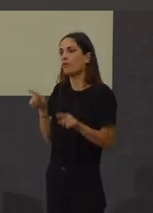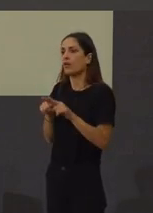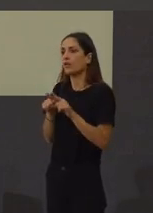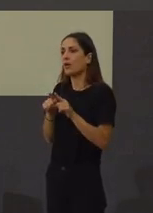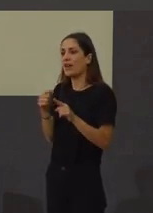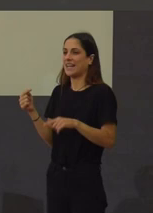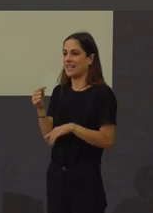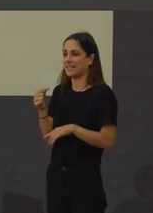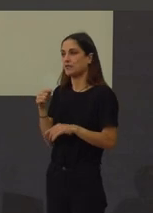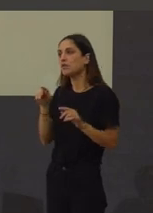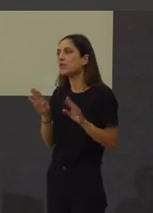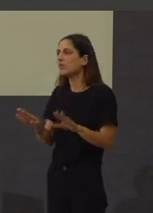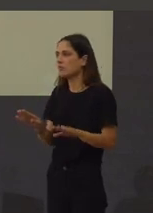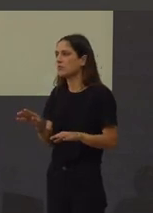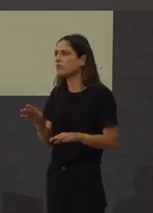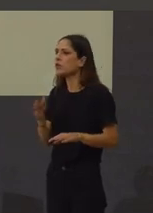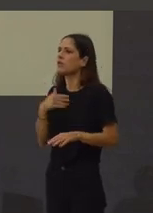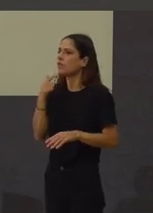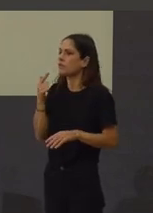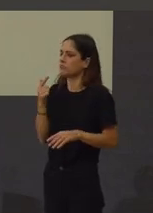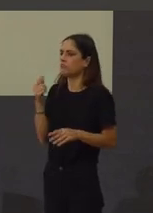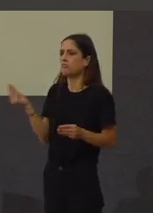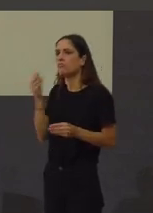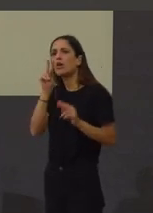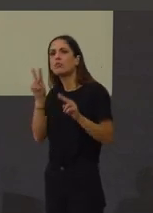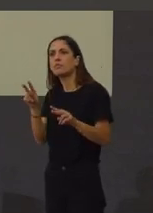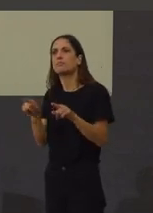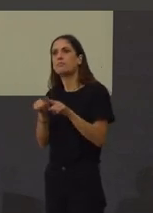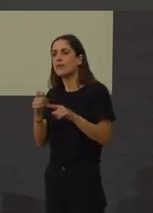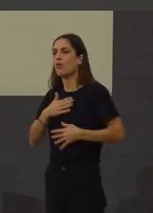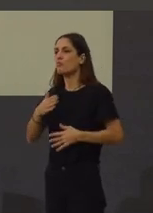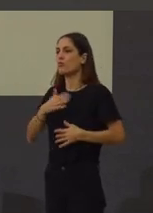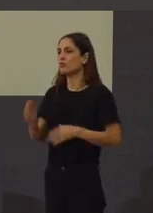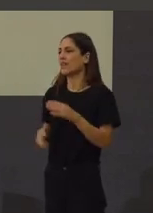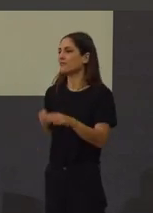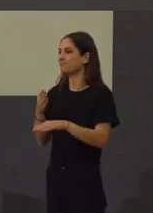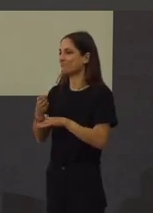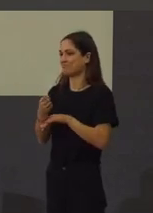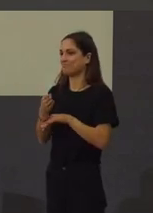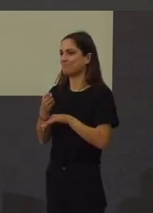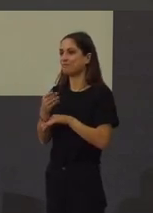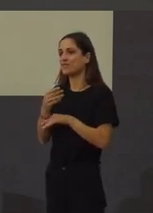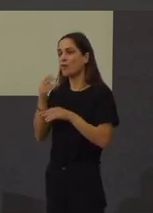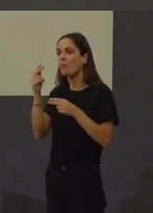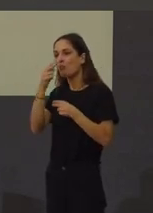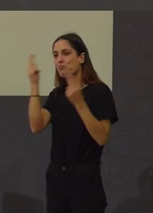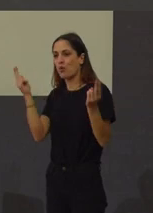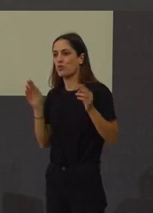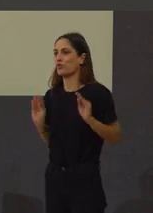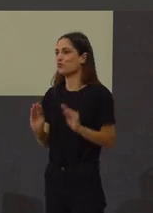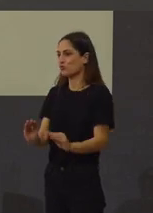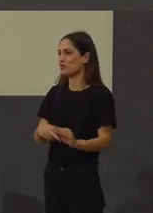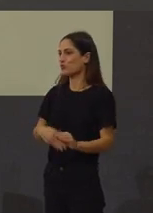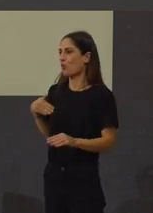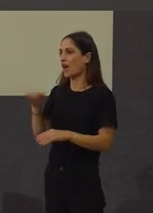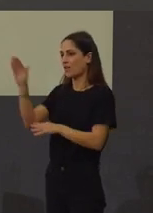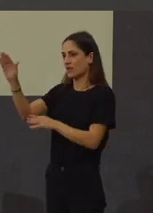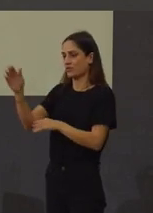Aqui o que conven é decir que foron en adesión inquebrantable del pueblo a su caudillo.